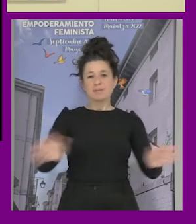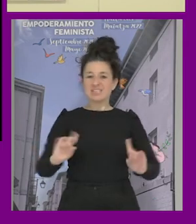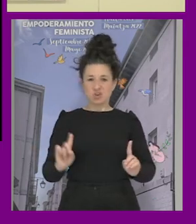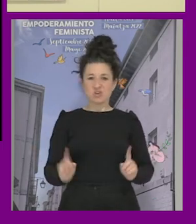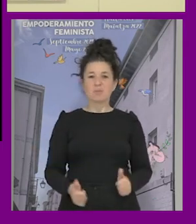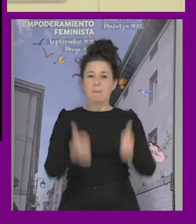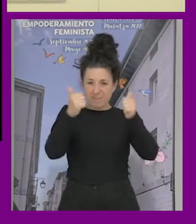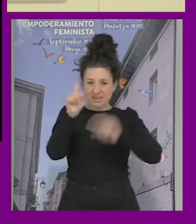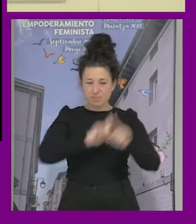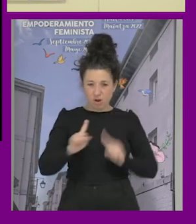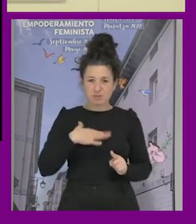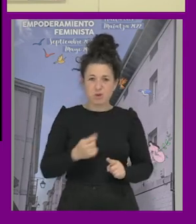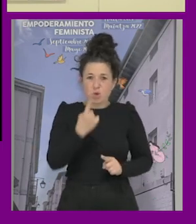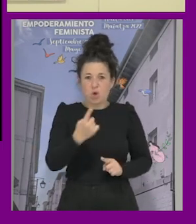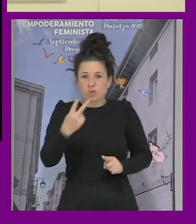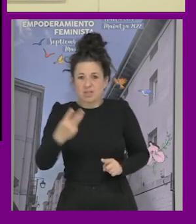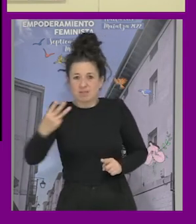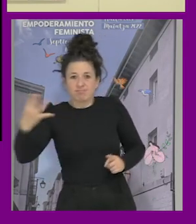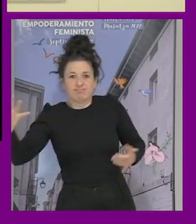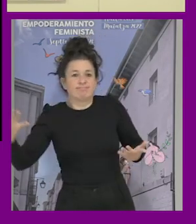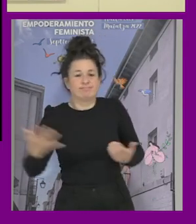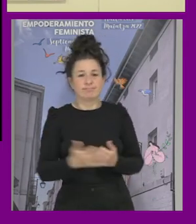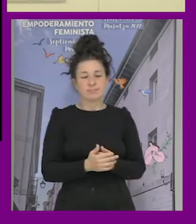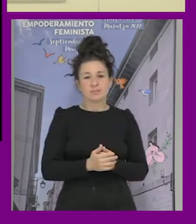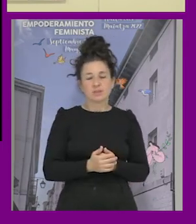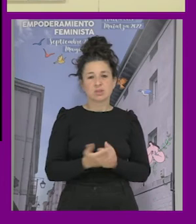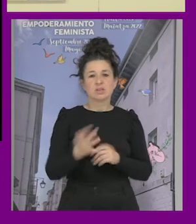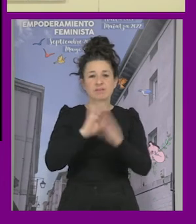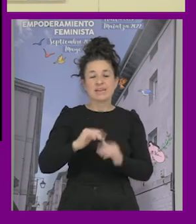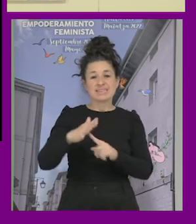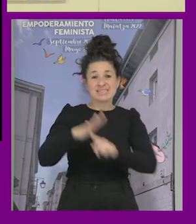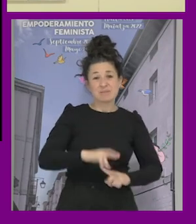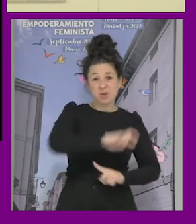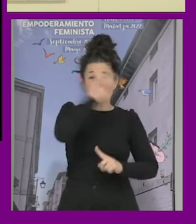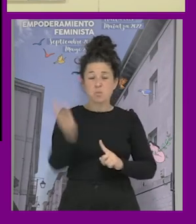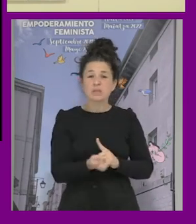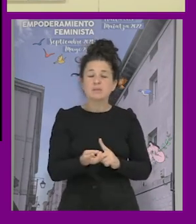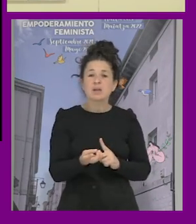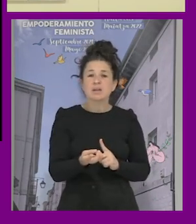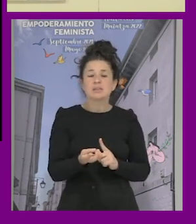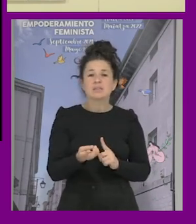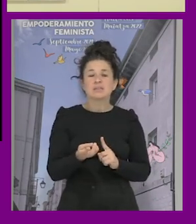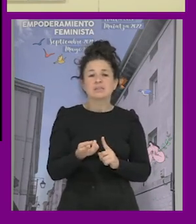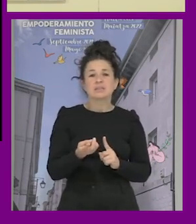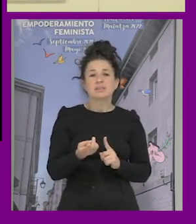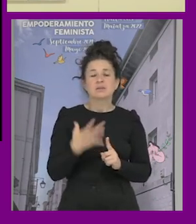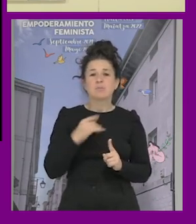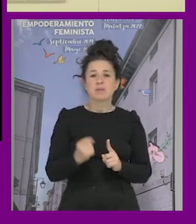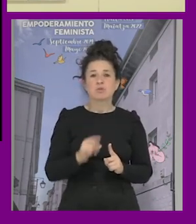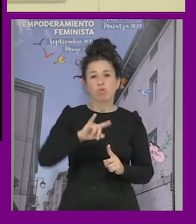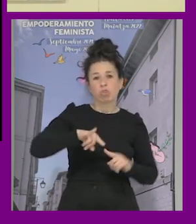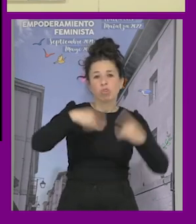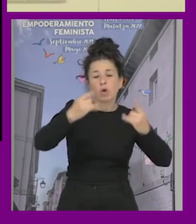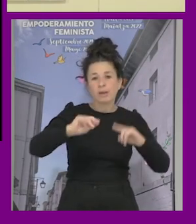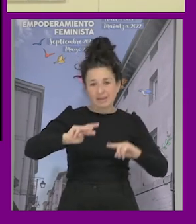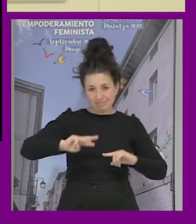de alguna forma lo que plantea como máximo la discriminación múltiple es que las personas podemos tener doble o triple discriminación